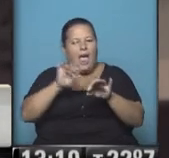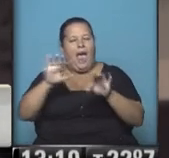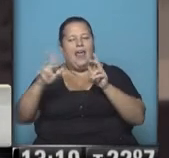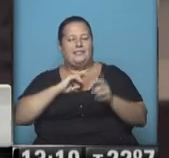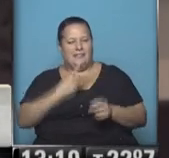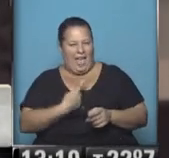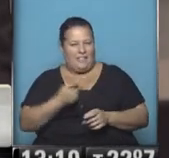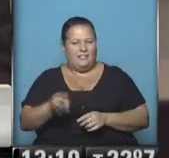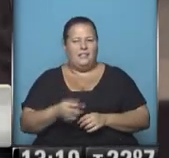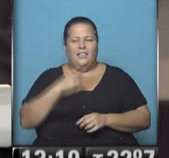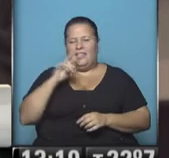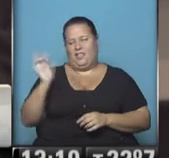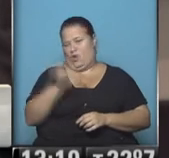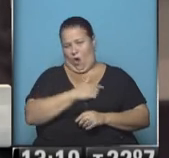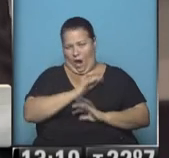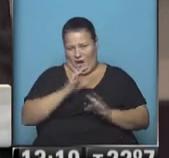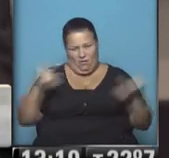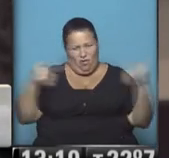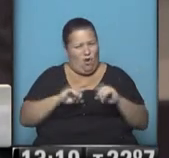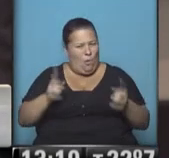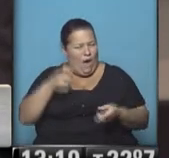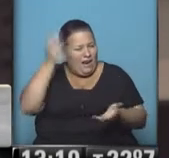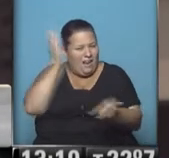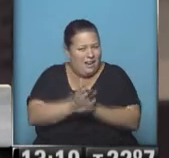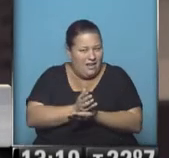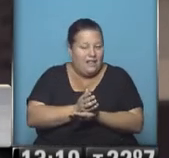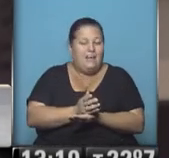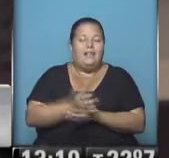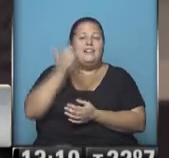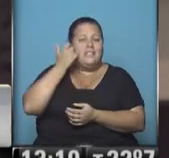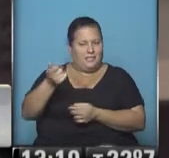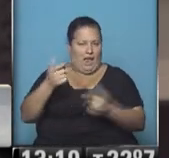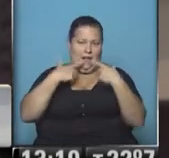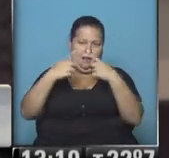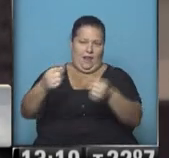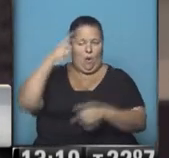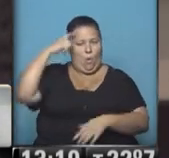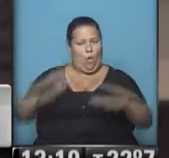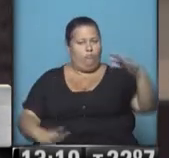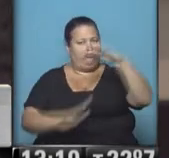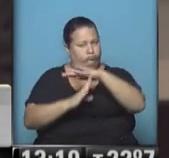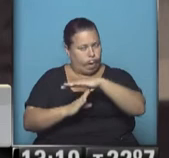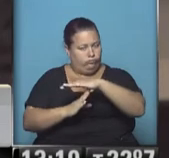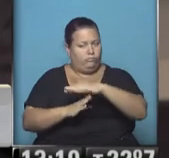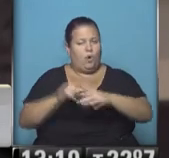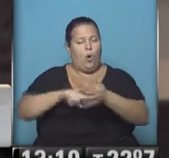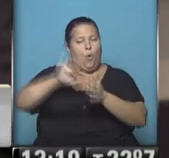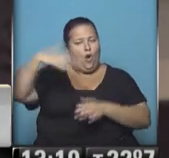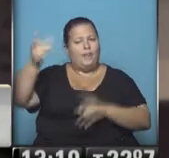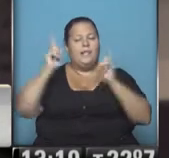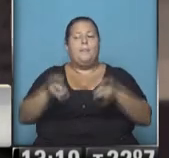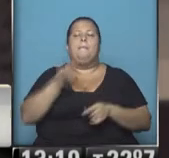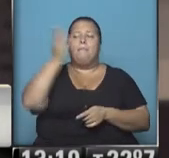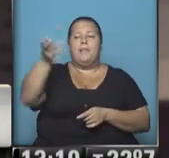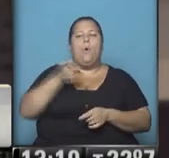Trans. De seis. Es totalmente ilógico este fallo que ya fue apelado la Corte Suprema de Justicia Bonerencia y además se está